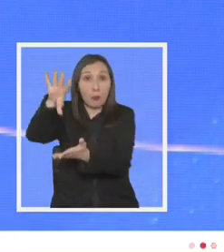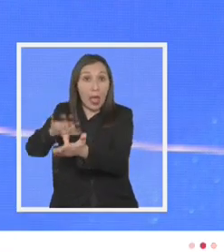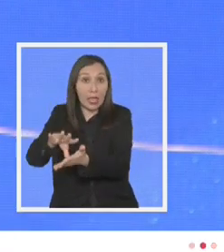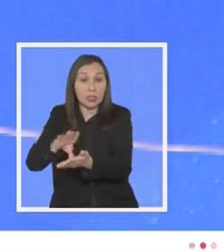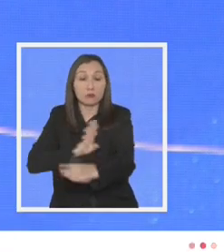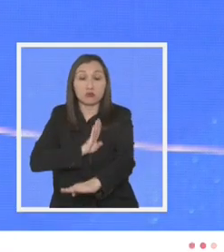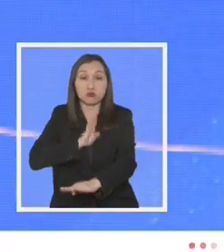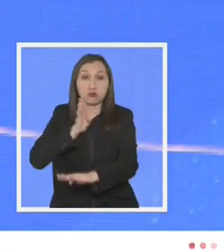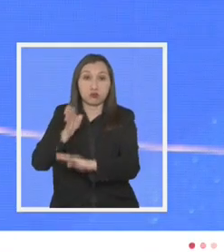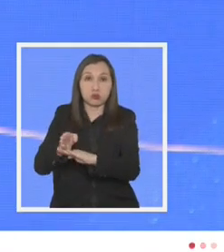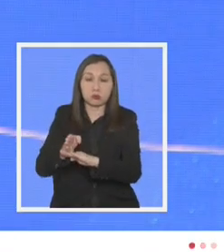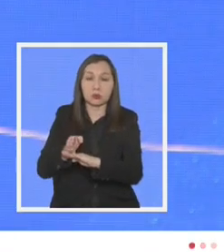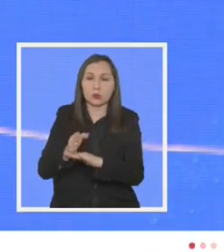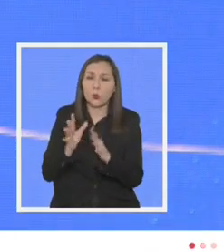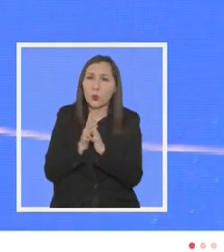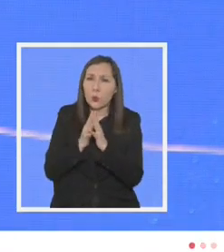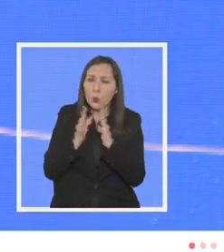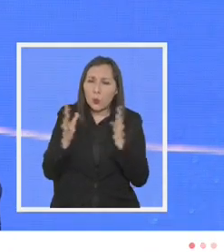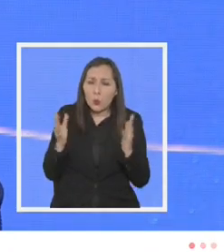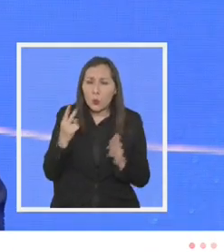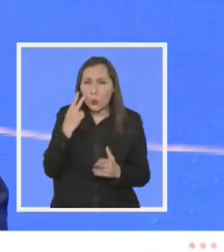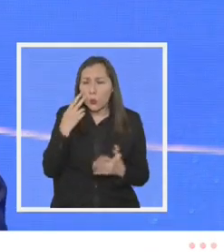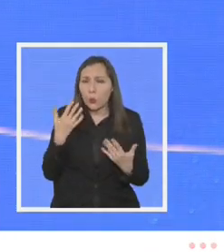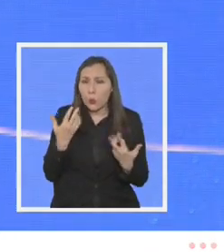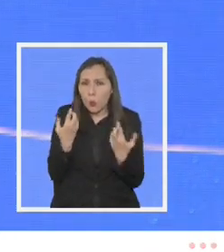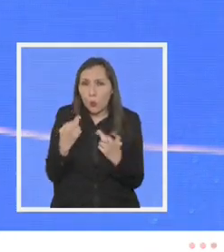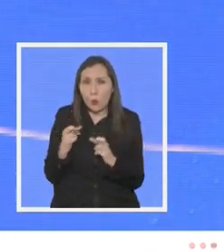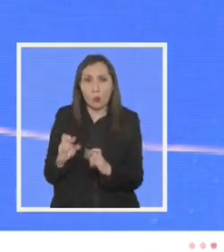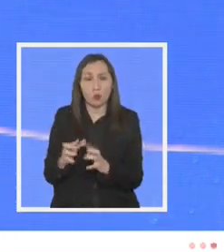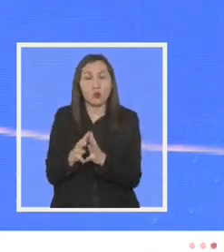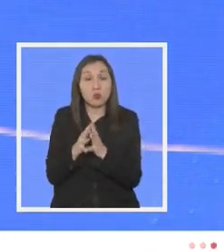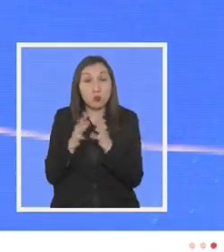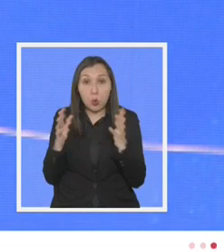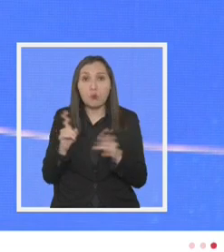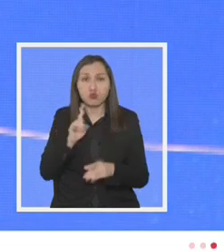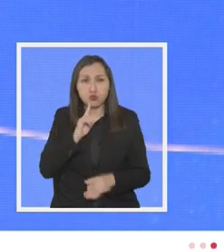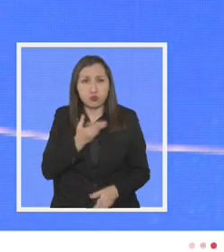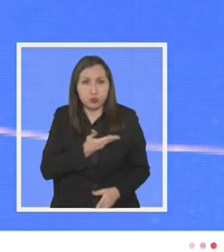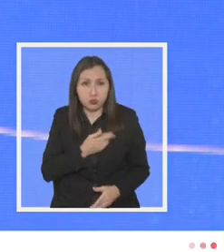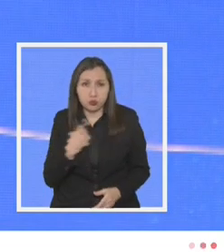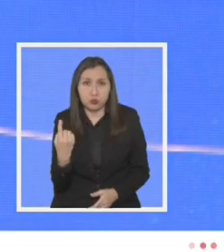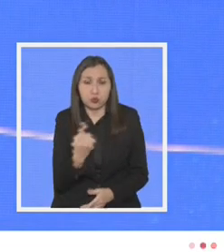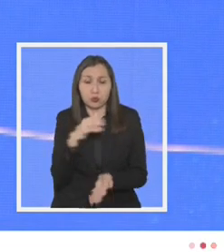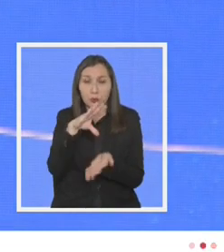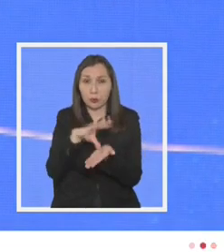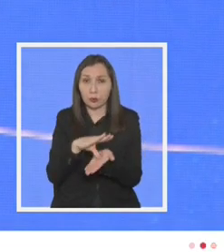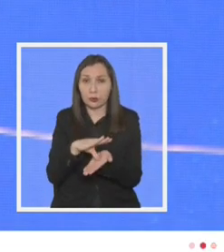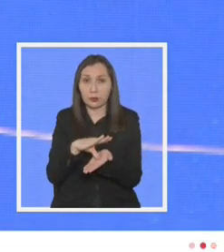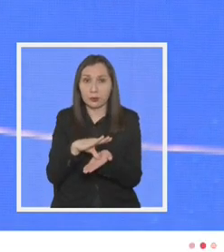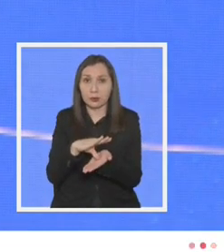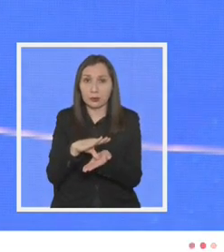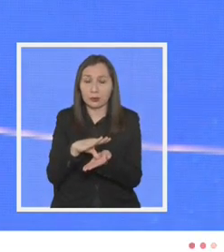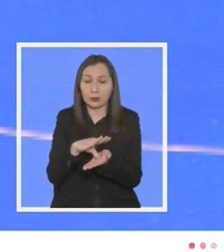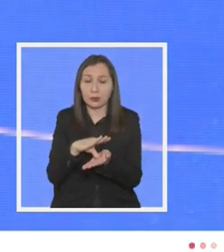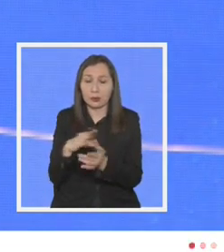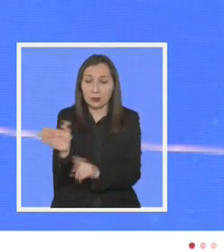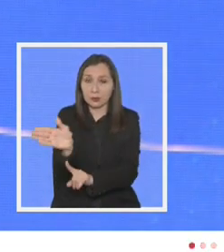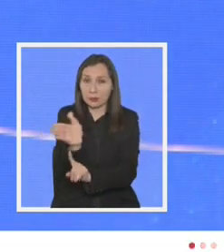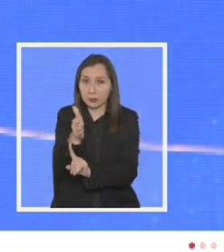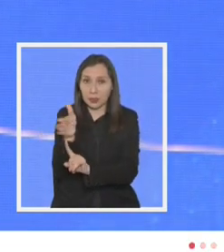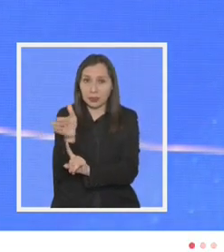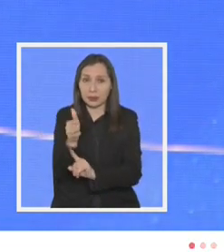las tremendas tremendas oportunidades que tenemos en nuestra patria